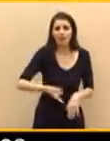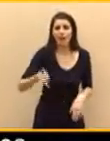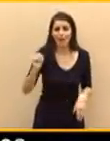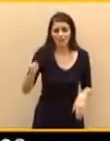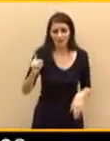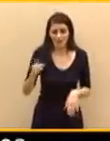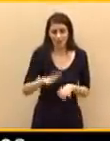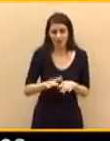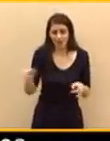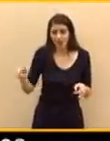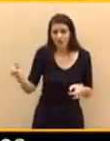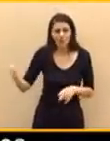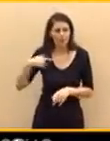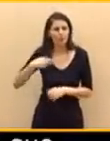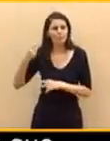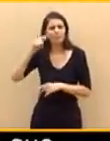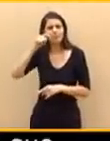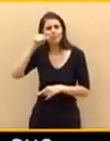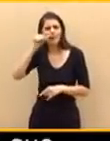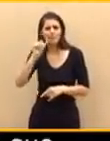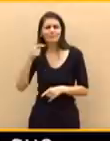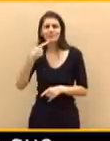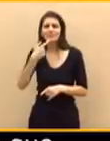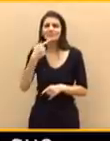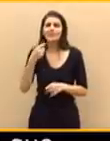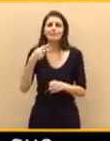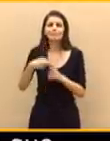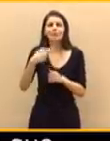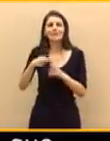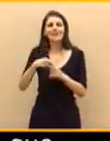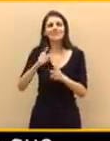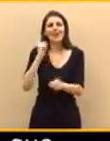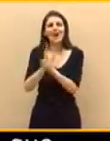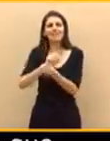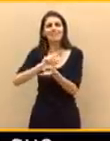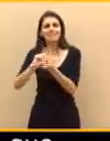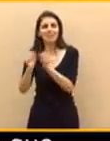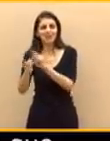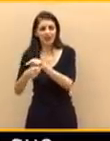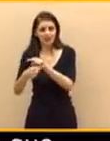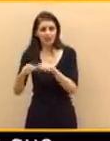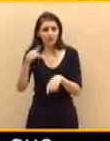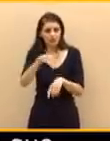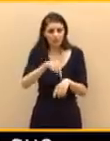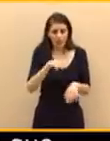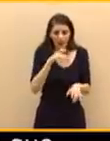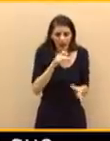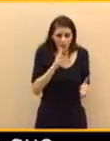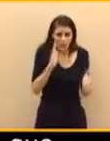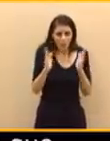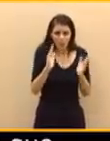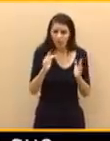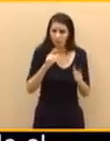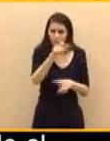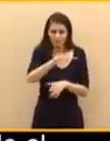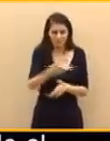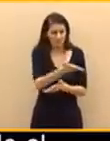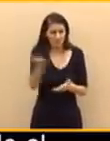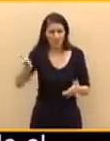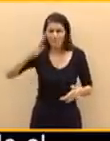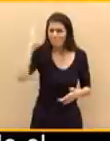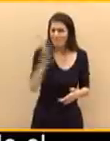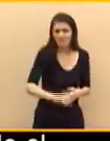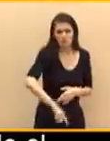anticíclicas, es exactamente todo contrario. En el momento en que los españoles están peor en la historia, en el momento de más crisis económica de la historia,